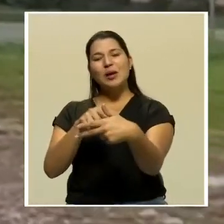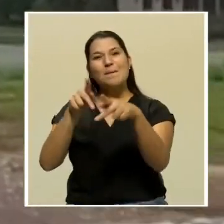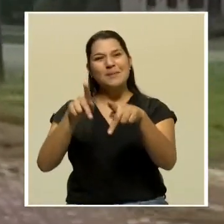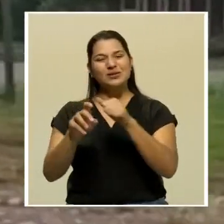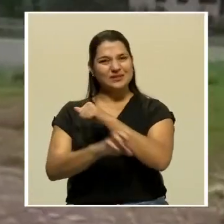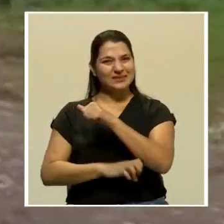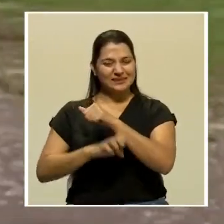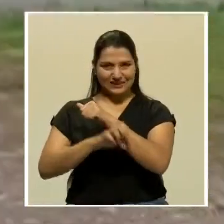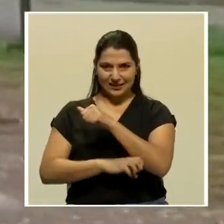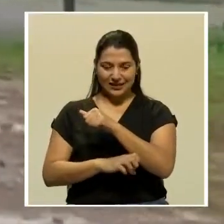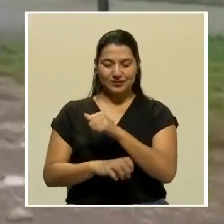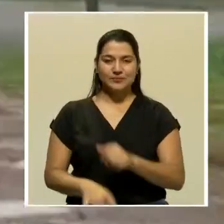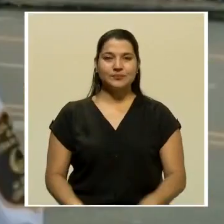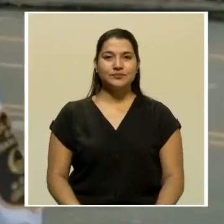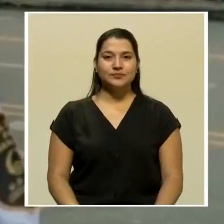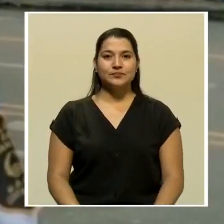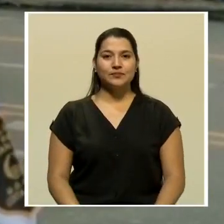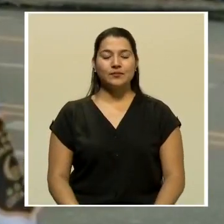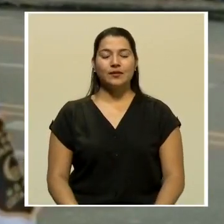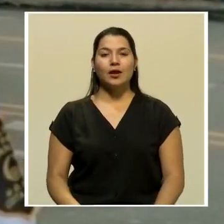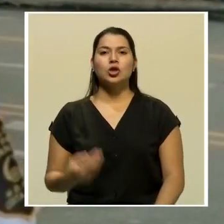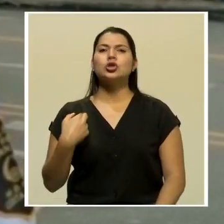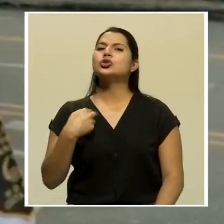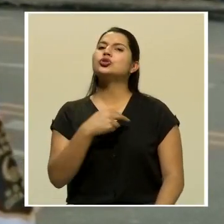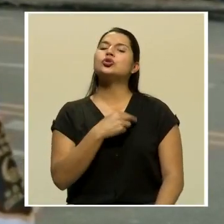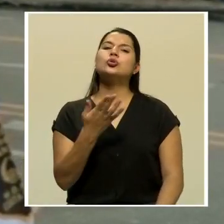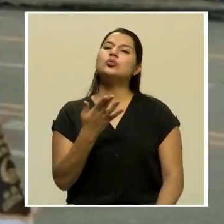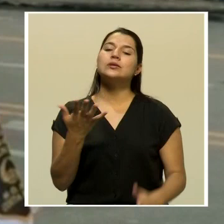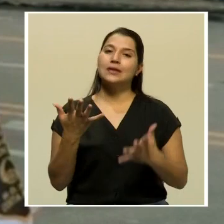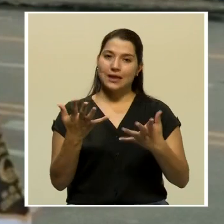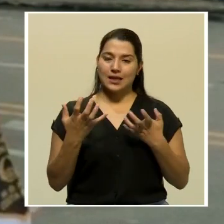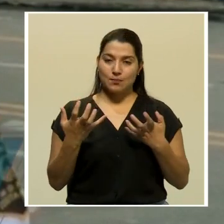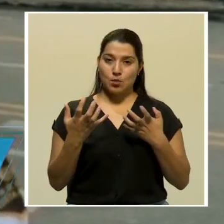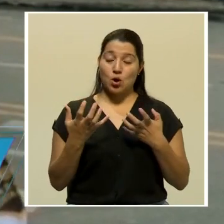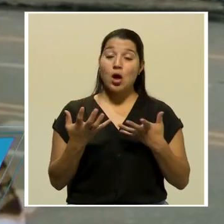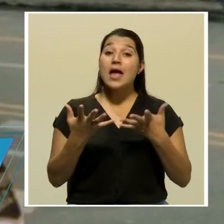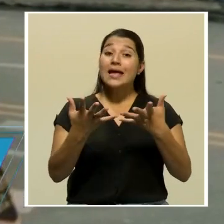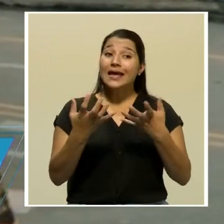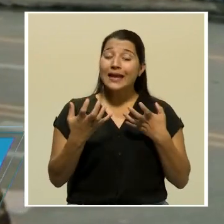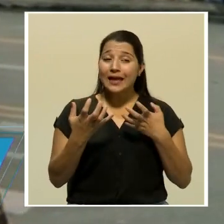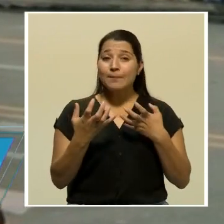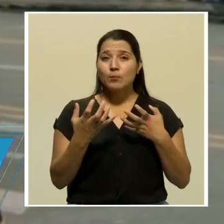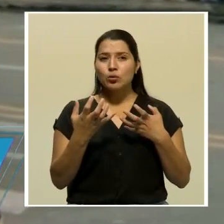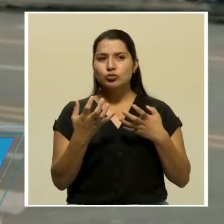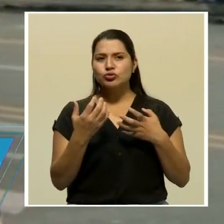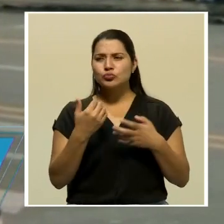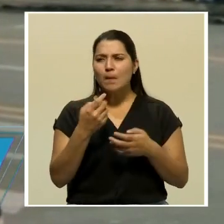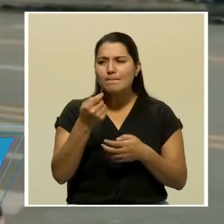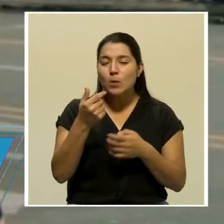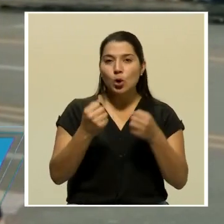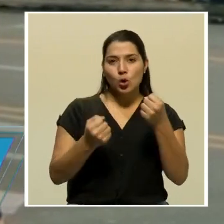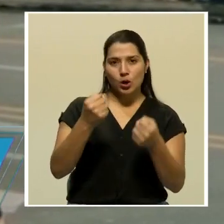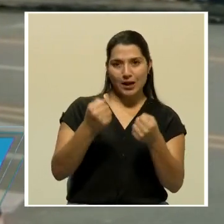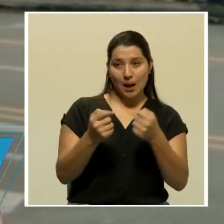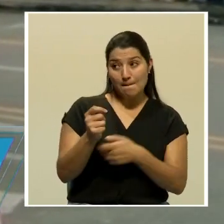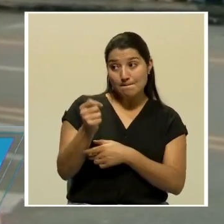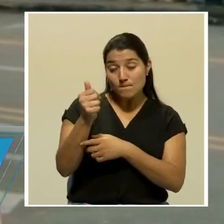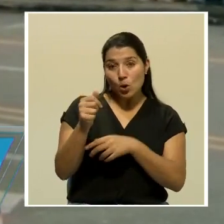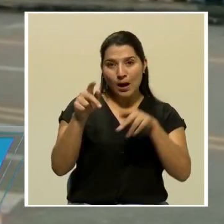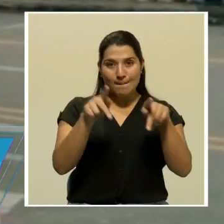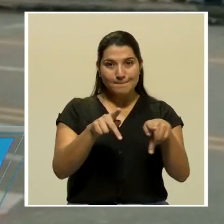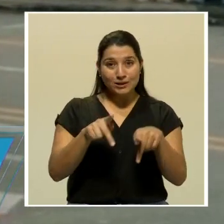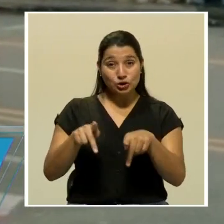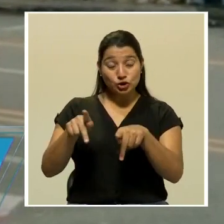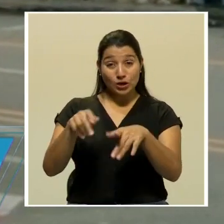constante sin conglomeraciones. La intención es que haya muy poco vehículo, muy pocas personas a lo largo de la